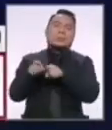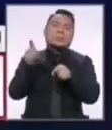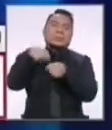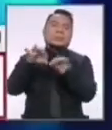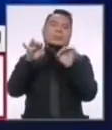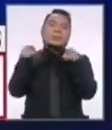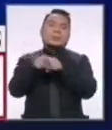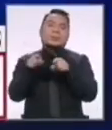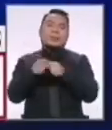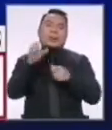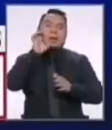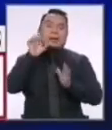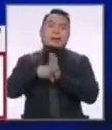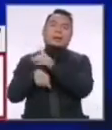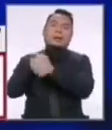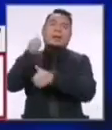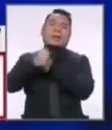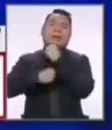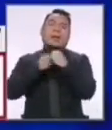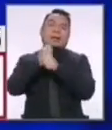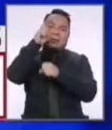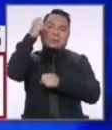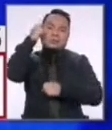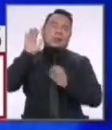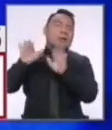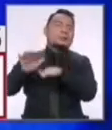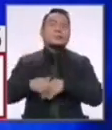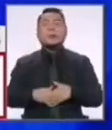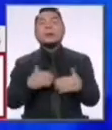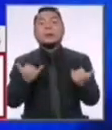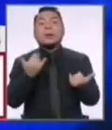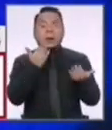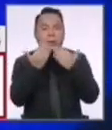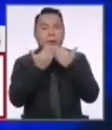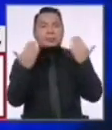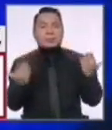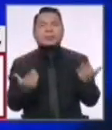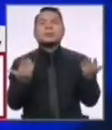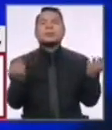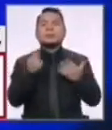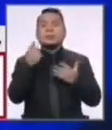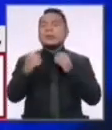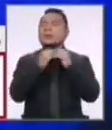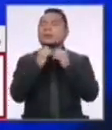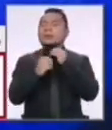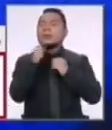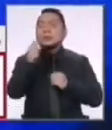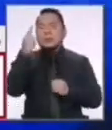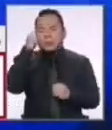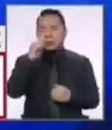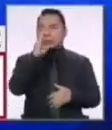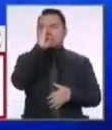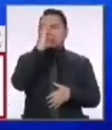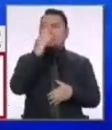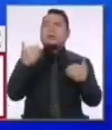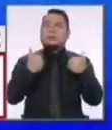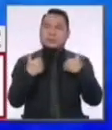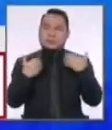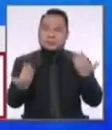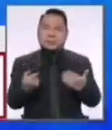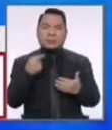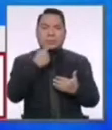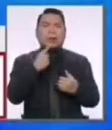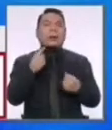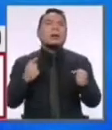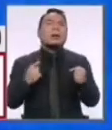precisamente como un gran ejemplar, 10 años en la política. Pero, en fin, hablemos de lo que toca. Lo que toca es resolver este problema tan serio que tenemos frente